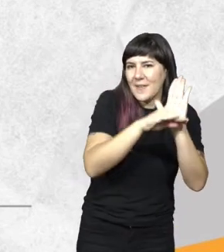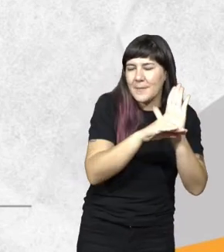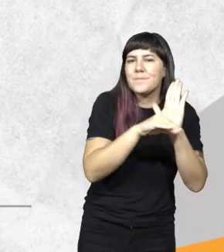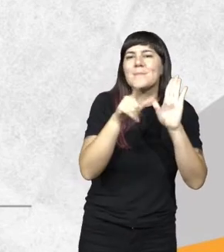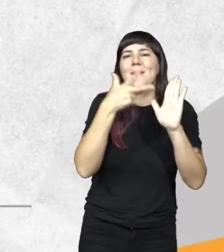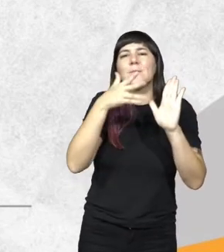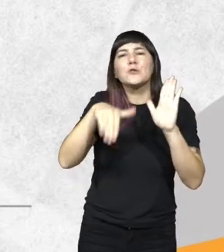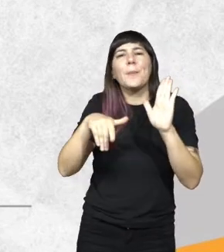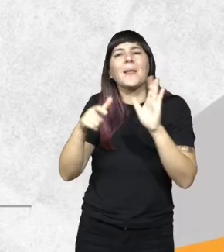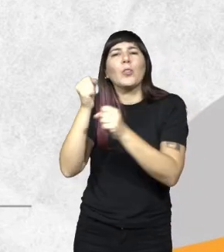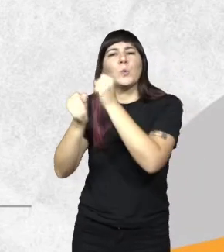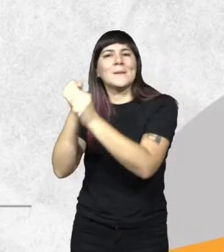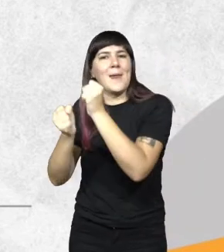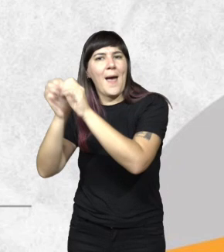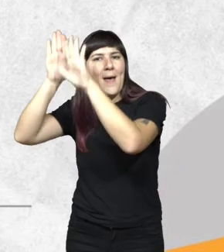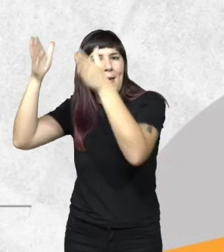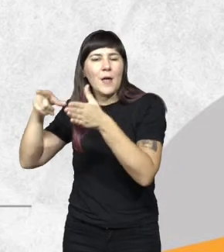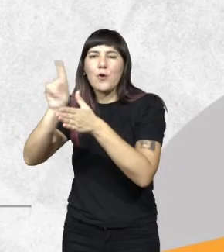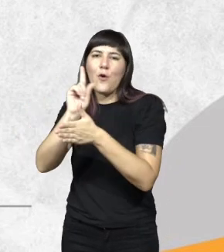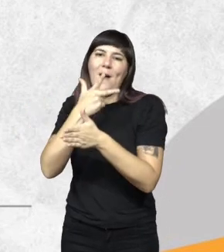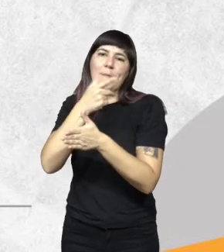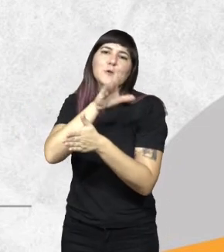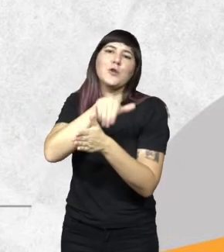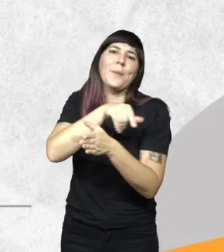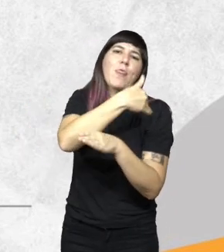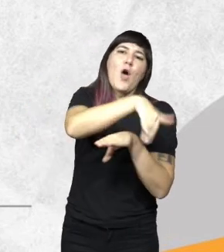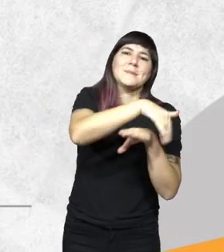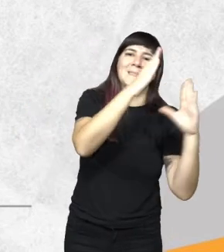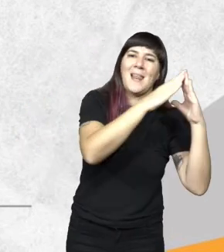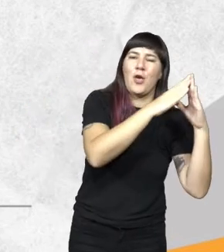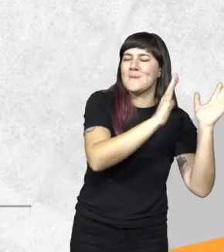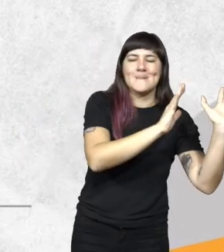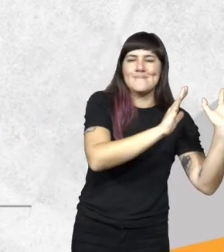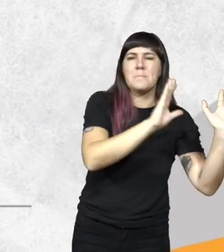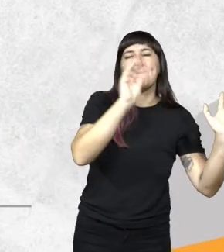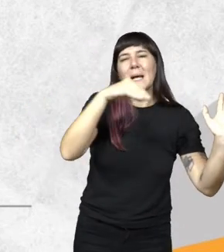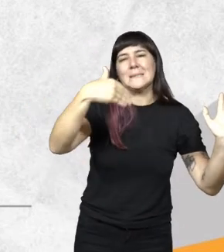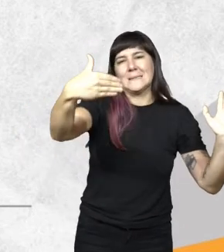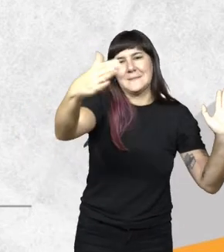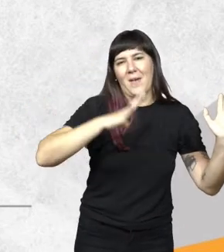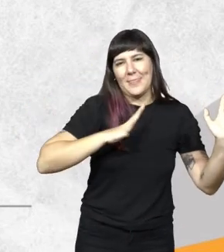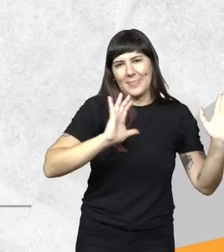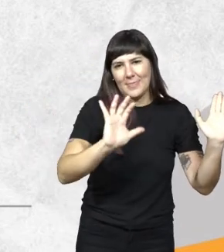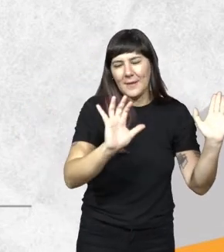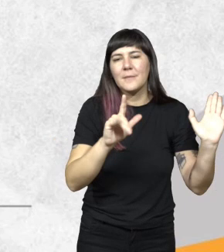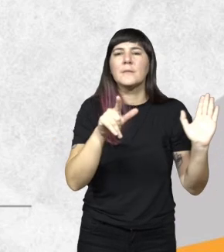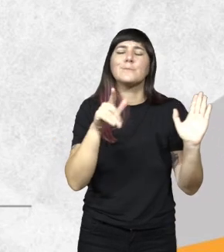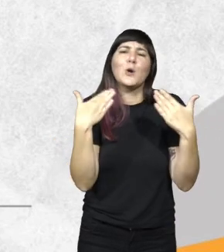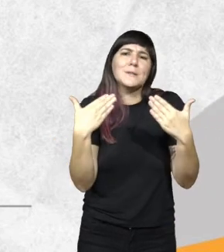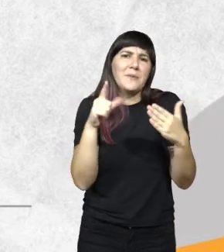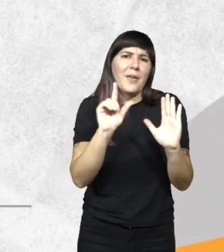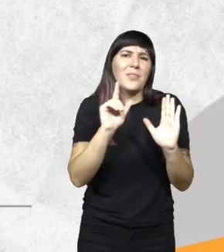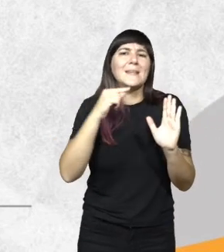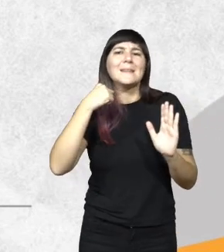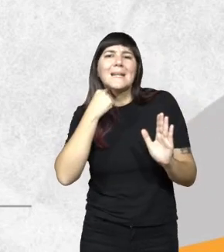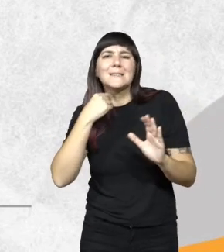hablando de industriales, no estamos hablando de domiciliarios y eso es lo que sigue para adelante y por lo tanto tenemos la posibilidad también con